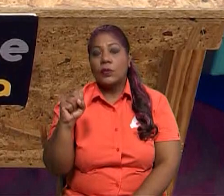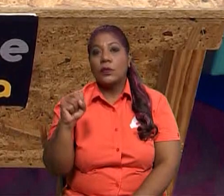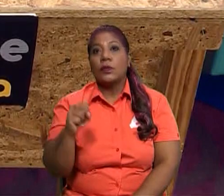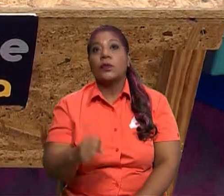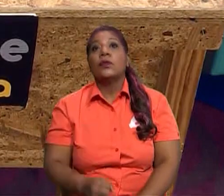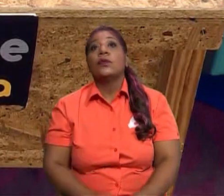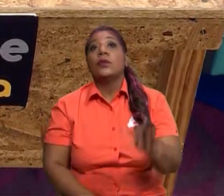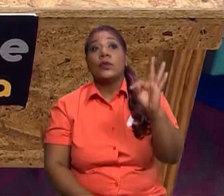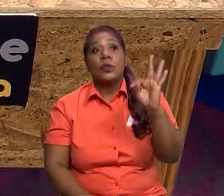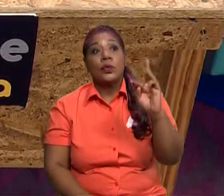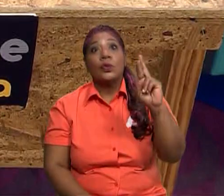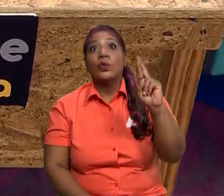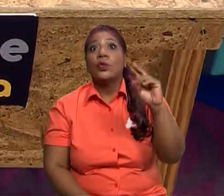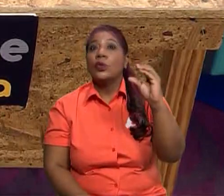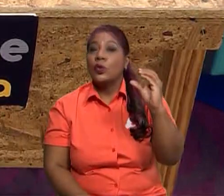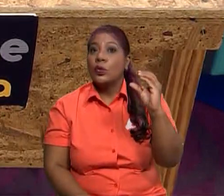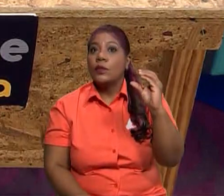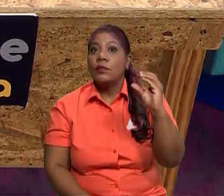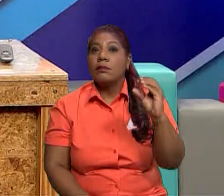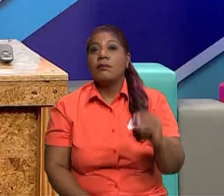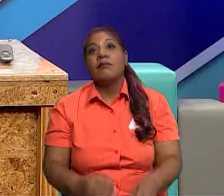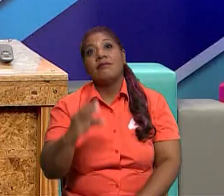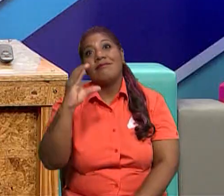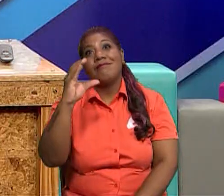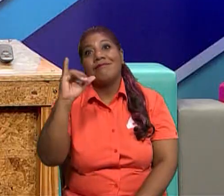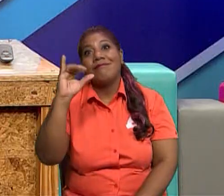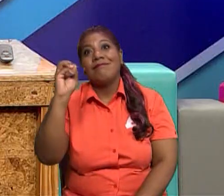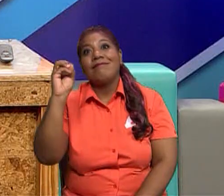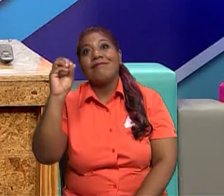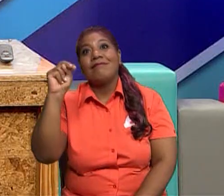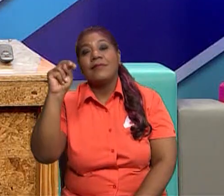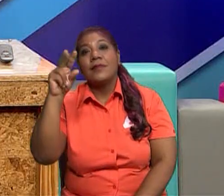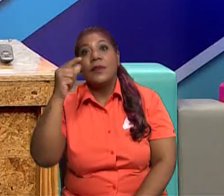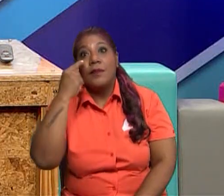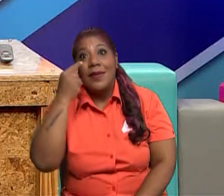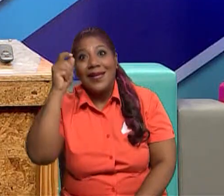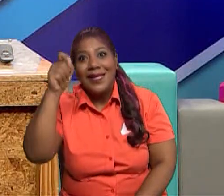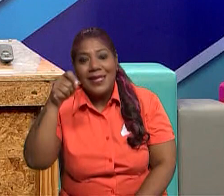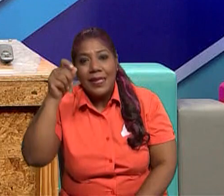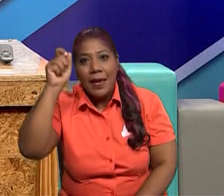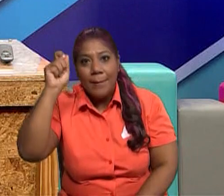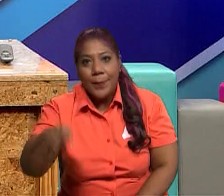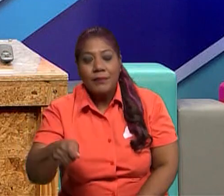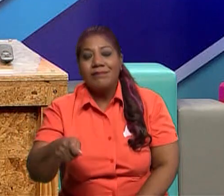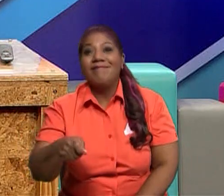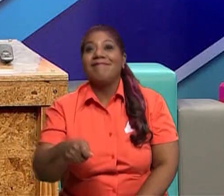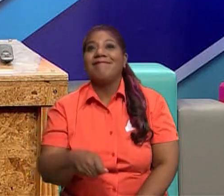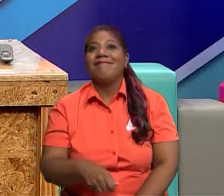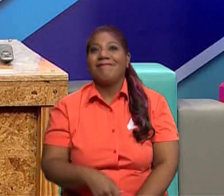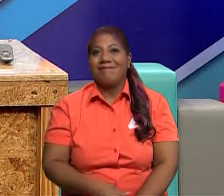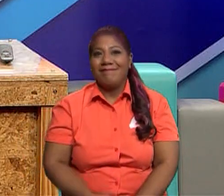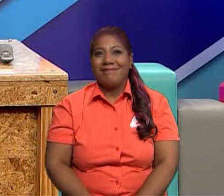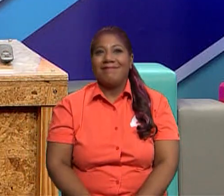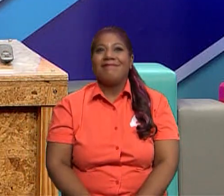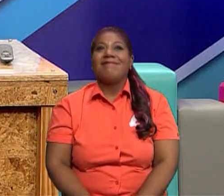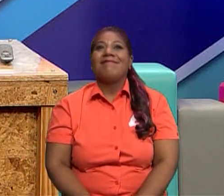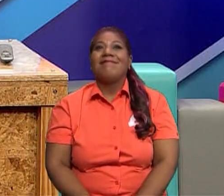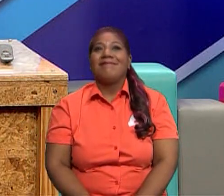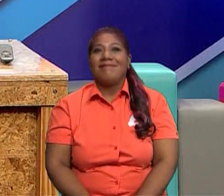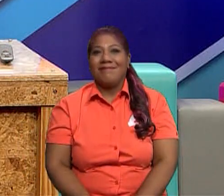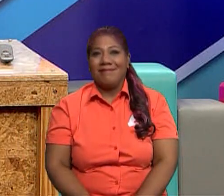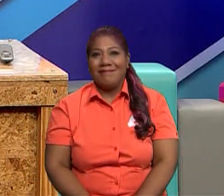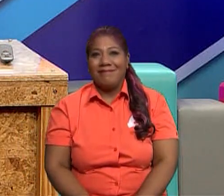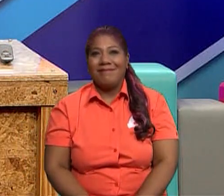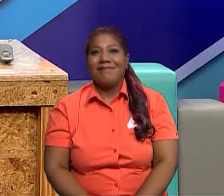golpear donde se encuentra. En el caso de comunicación, comunica y el niño